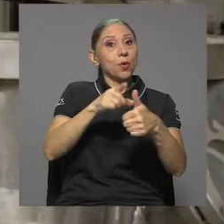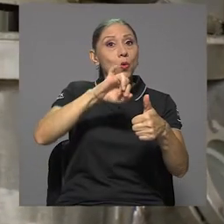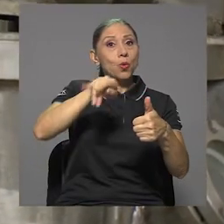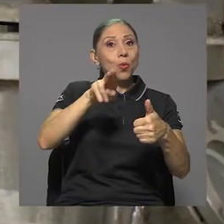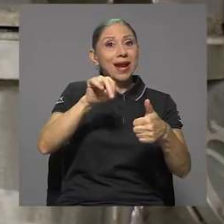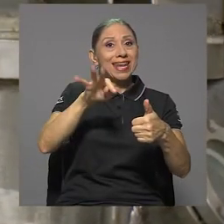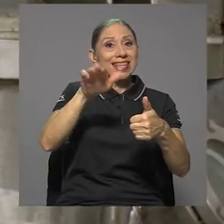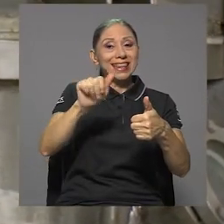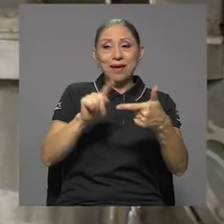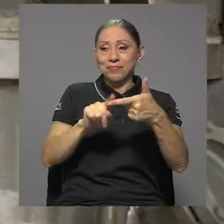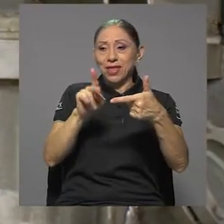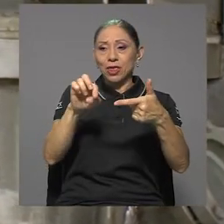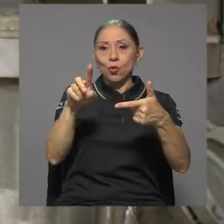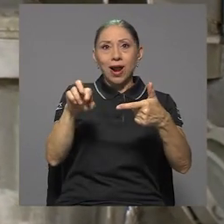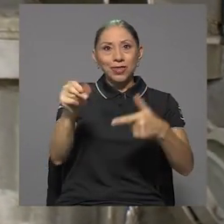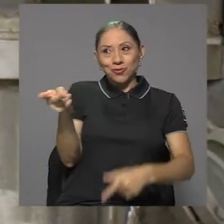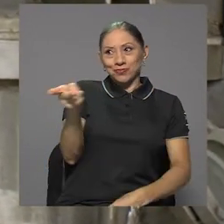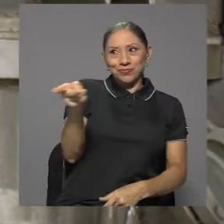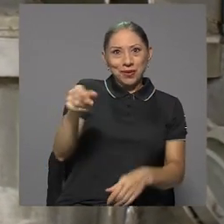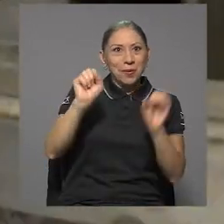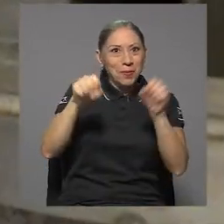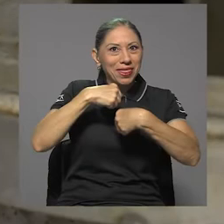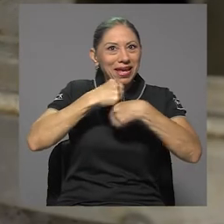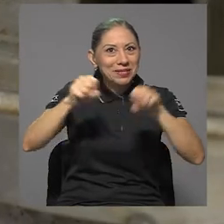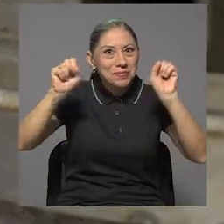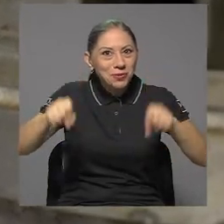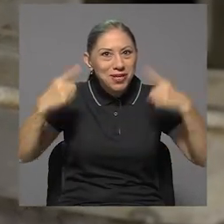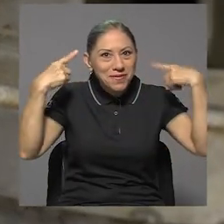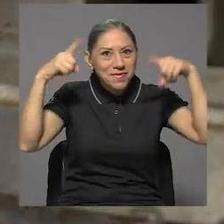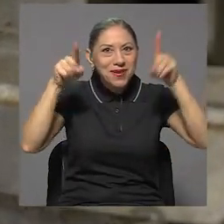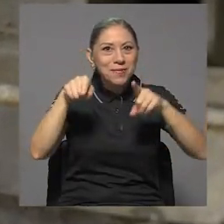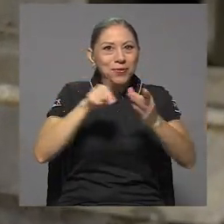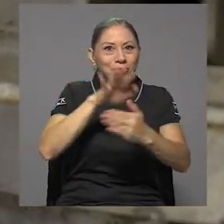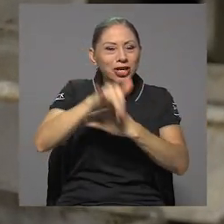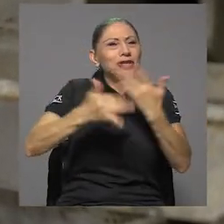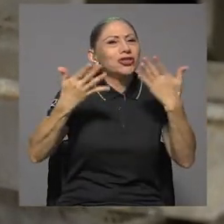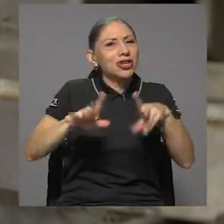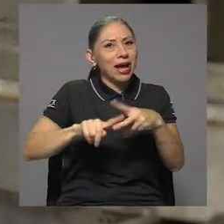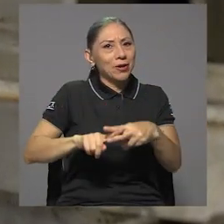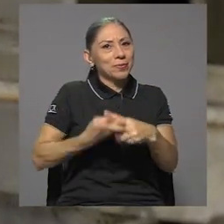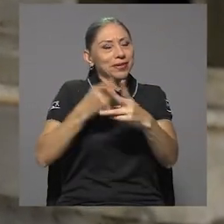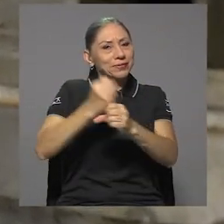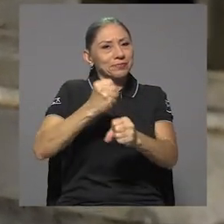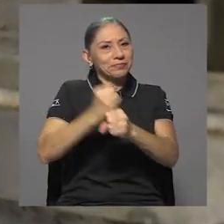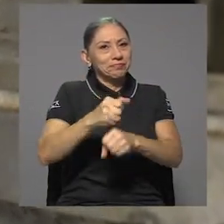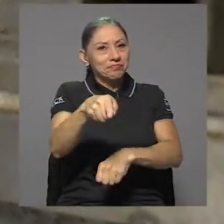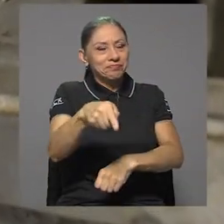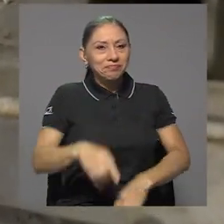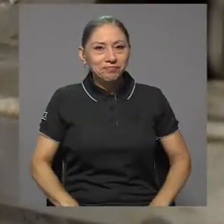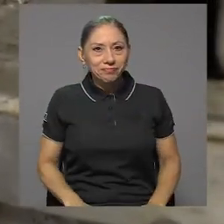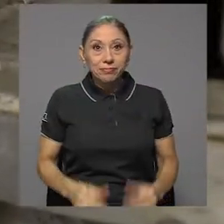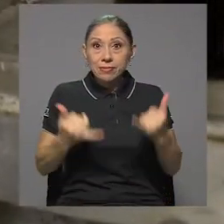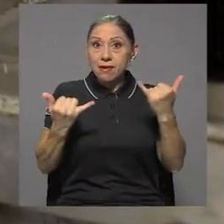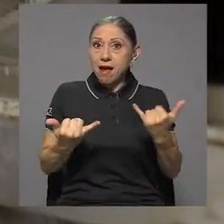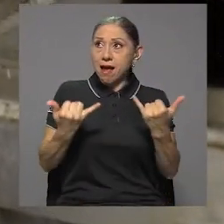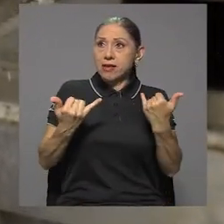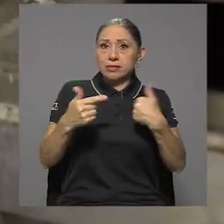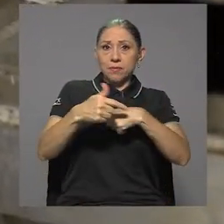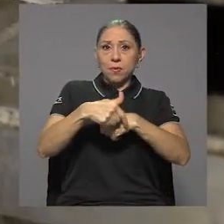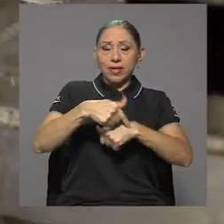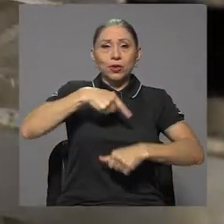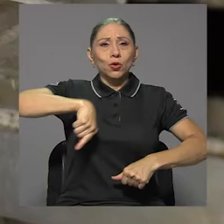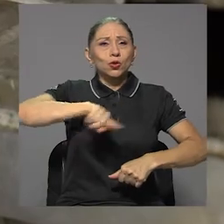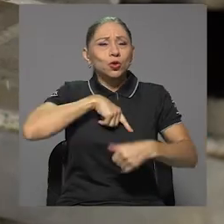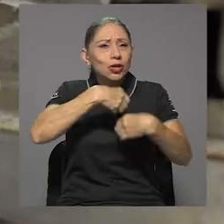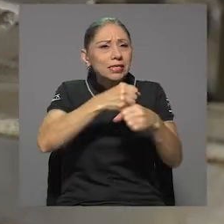Eduardo harán posible este proyecto, pues ya comenzaron las labores para ello. Bueno, en este momento nos encontramos